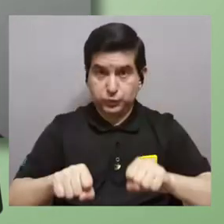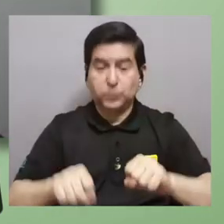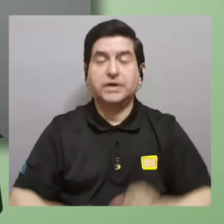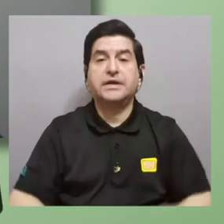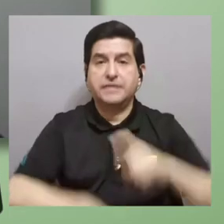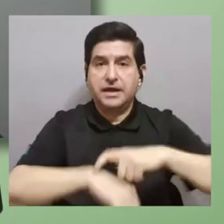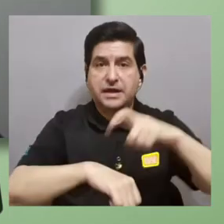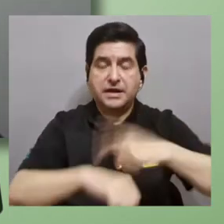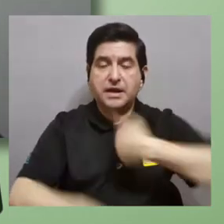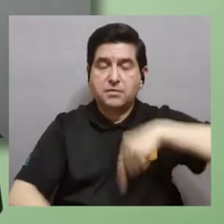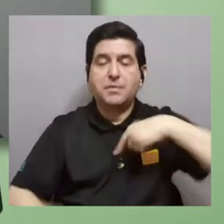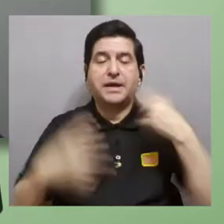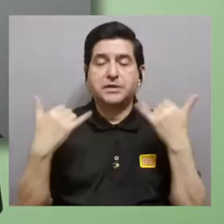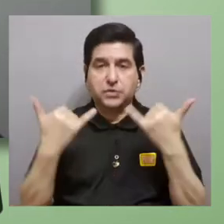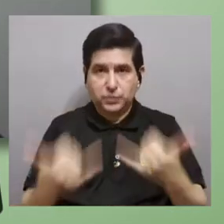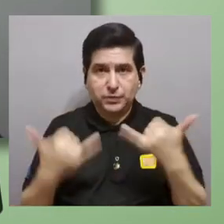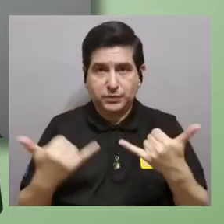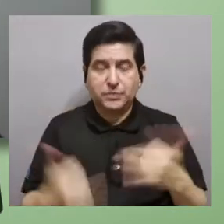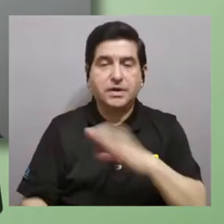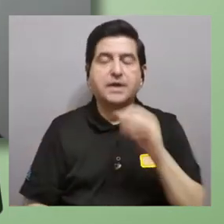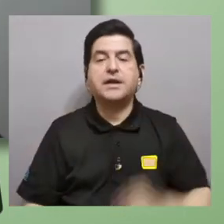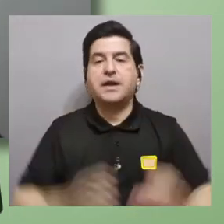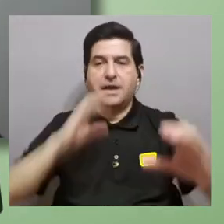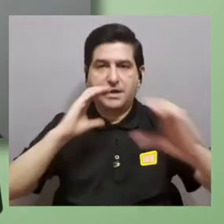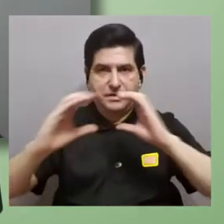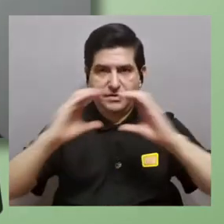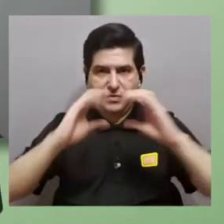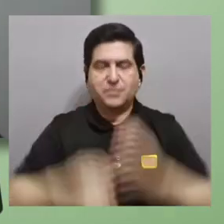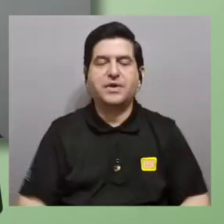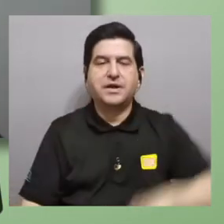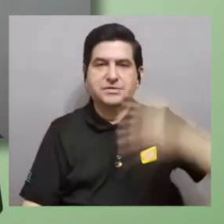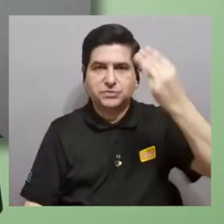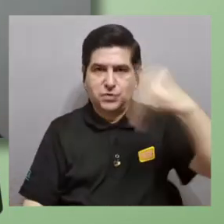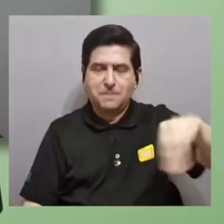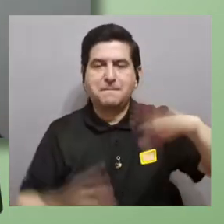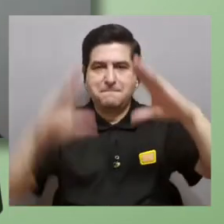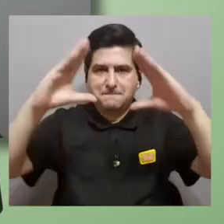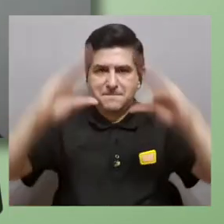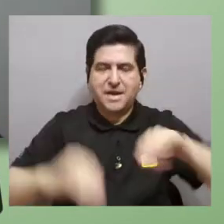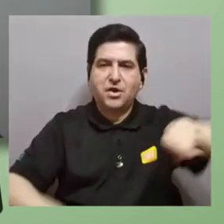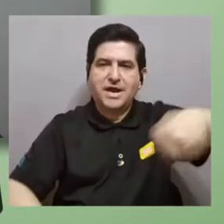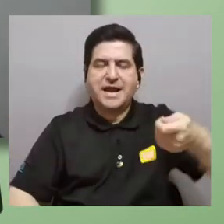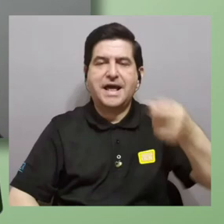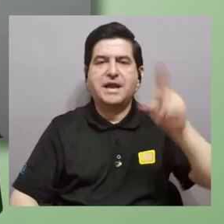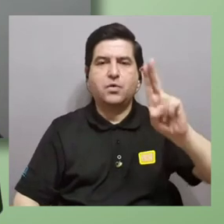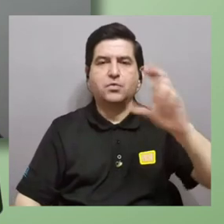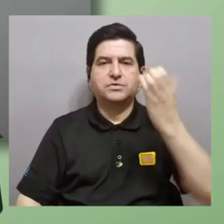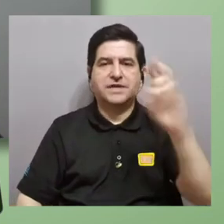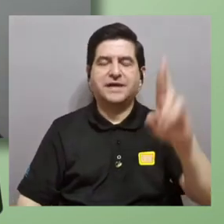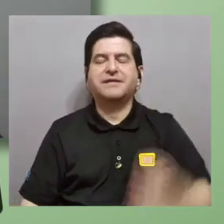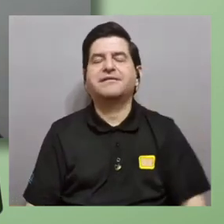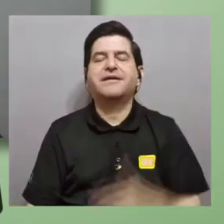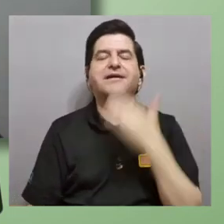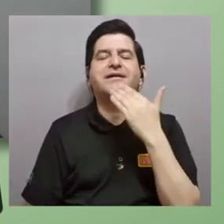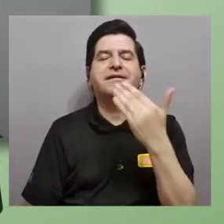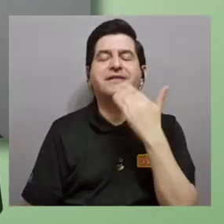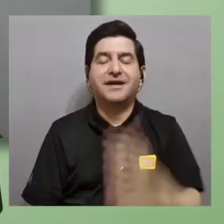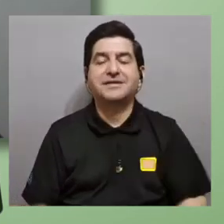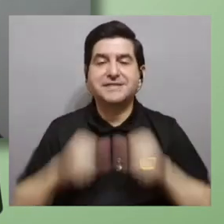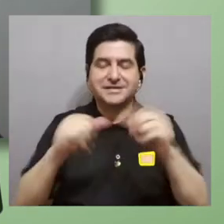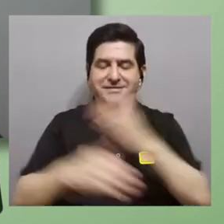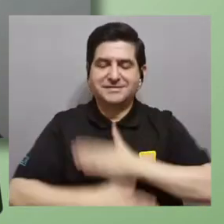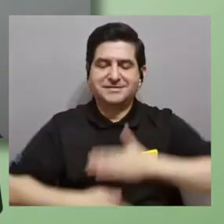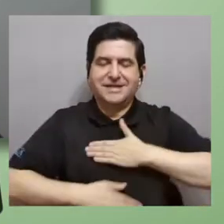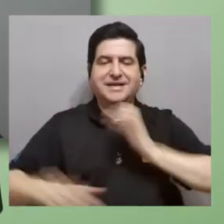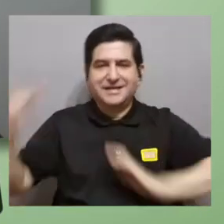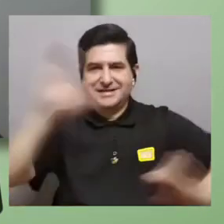ratitos que estamos en vivo y también en las transmisiones los miércoles en la noche en Canal UCR muchísimas gracias y que sigan disfrutando